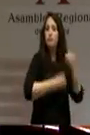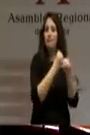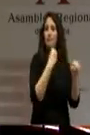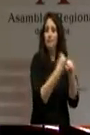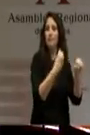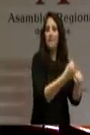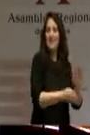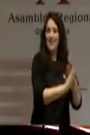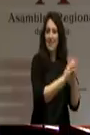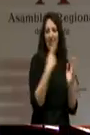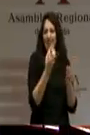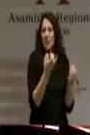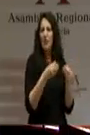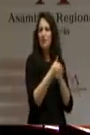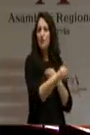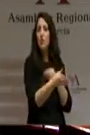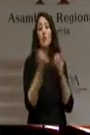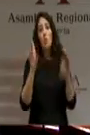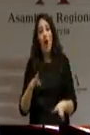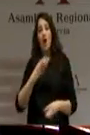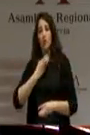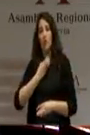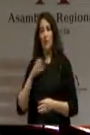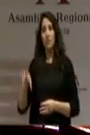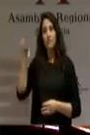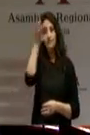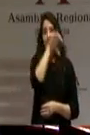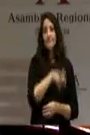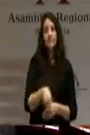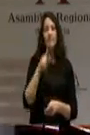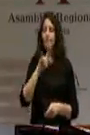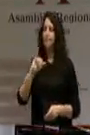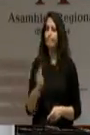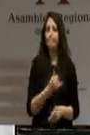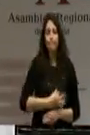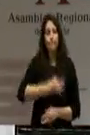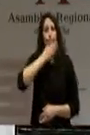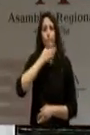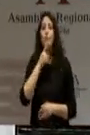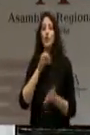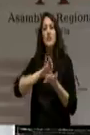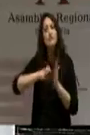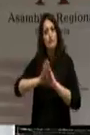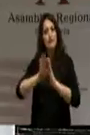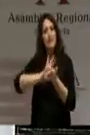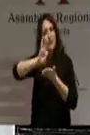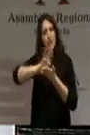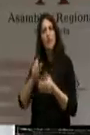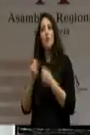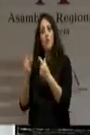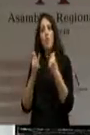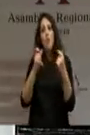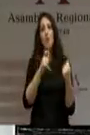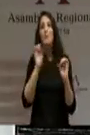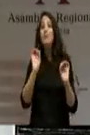ocurre con los ayuntamientos, asfixiados, pero que siguen prestando a día de hoy servicios a los ciudadanos sin recibir los recursos